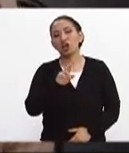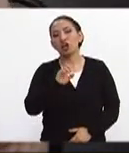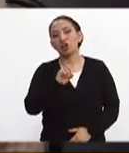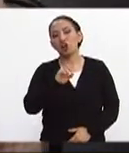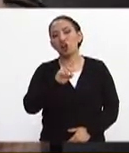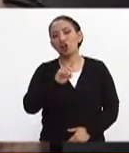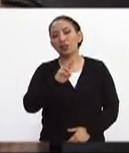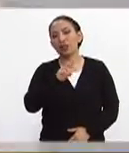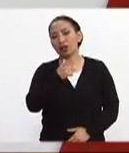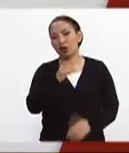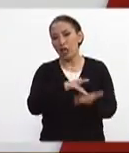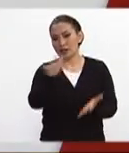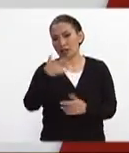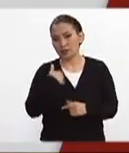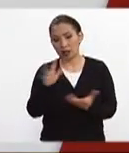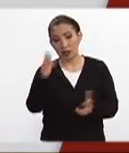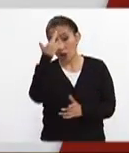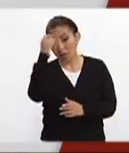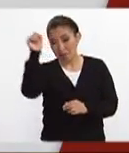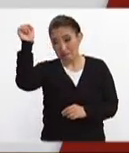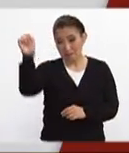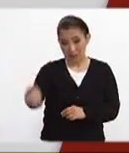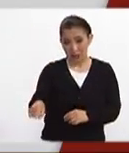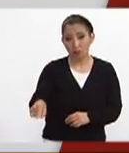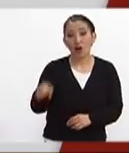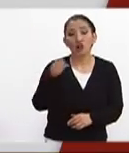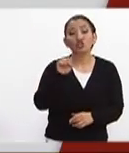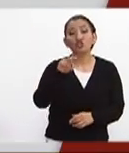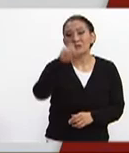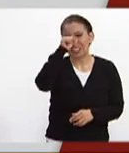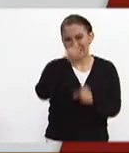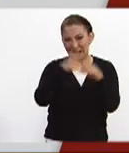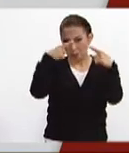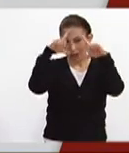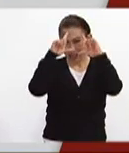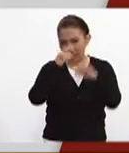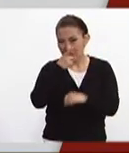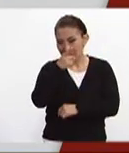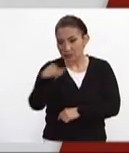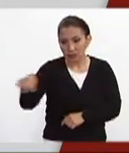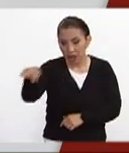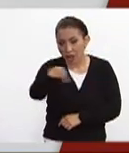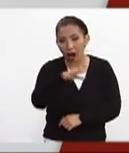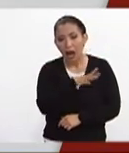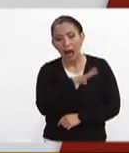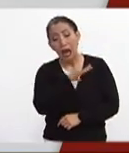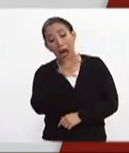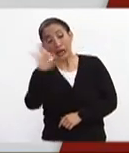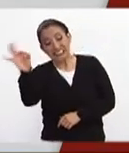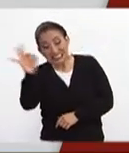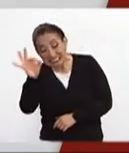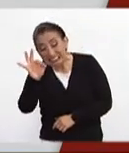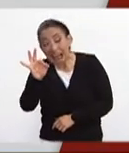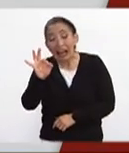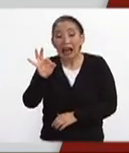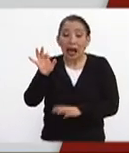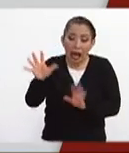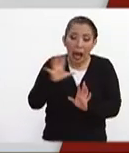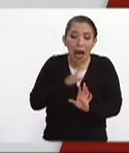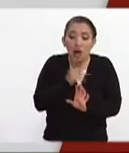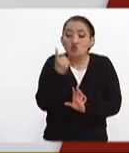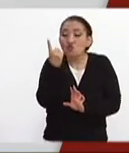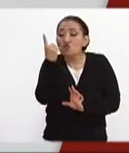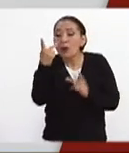muchísimas gracias y hay que recordar que el propio subsecretario de Marina dijo que había la posibilidad de que